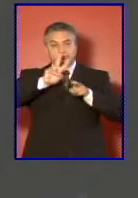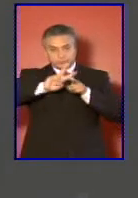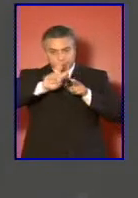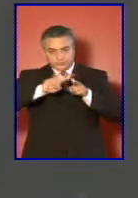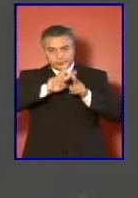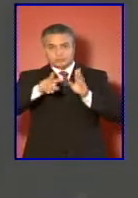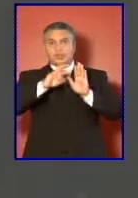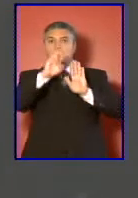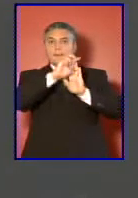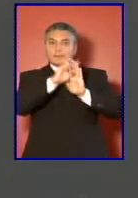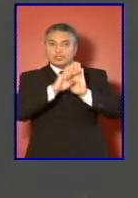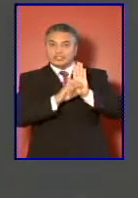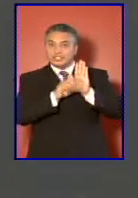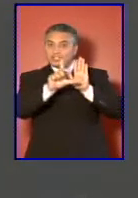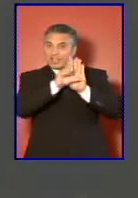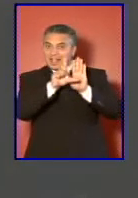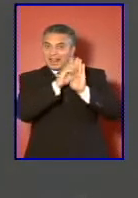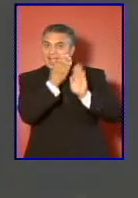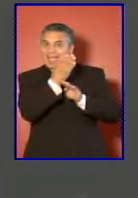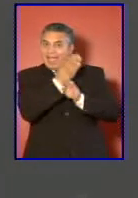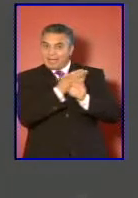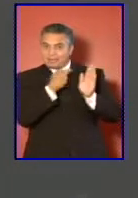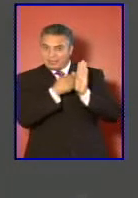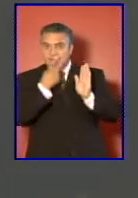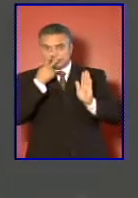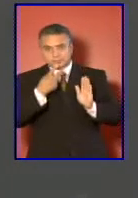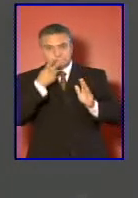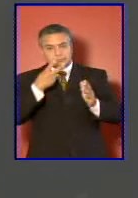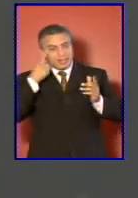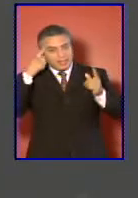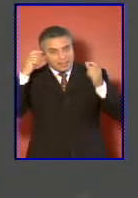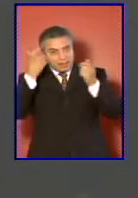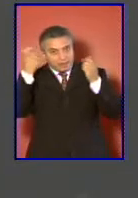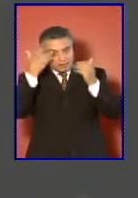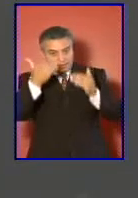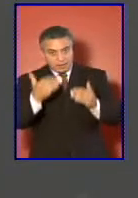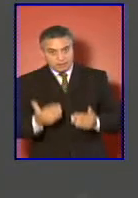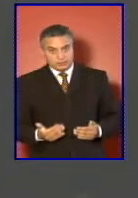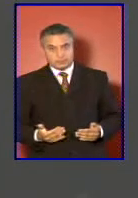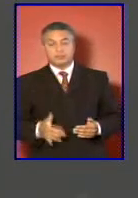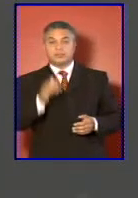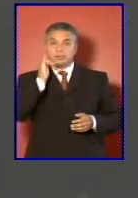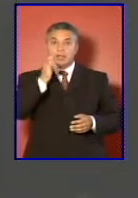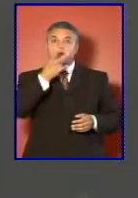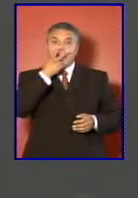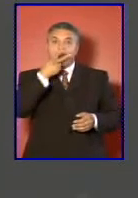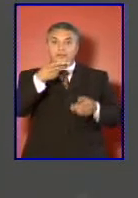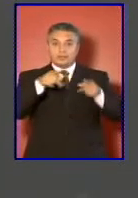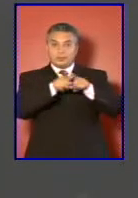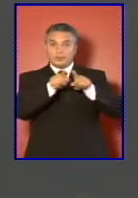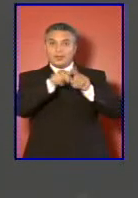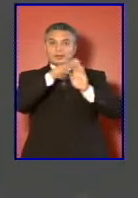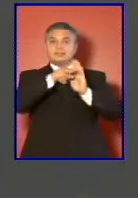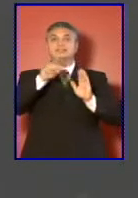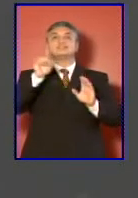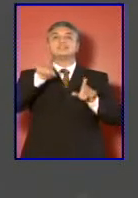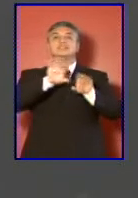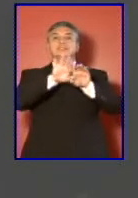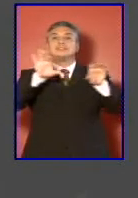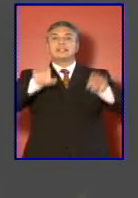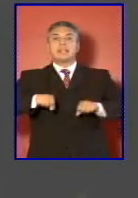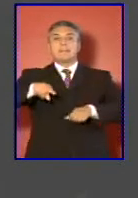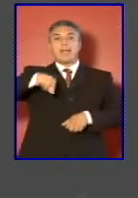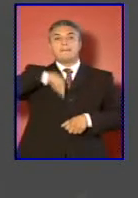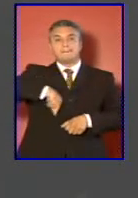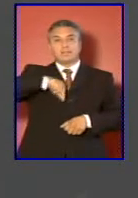respectivo que refleja estas ideas y solo nos queda decidir si las correcciones al sistema de pensiones y la